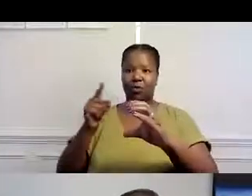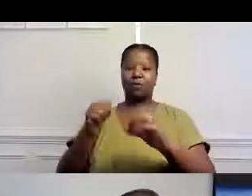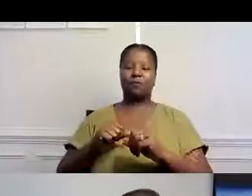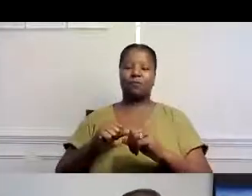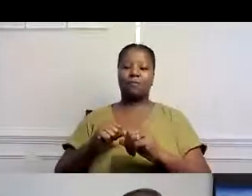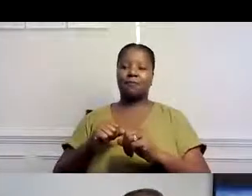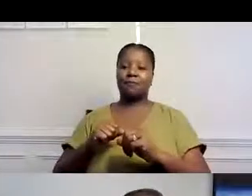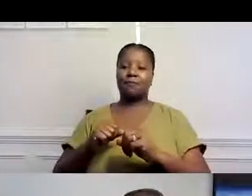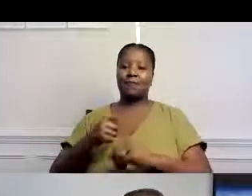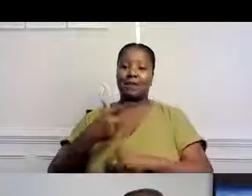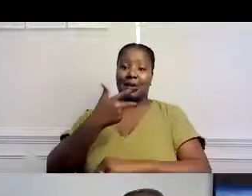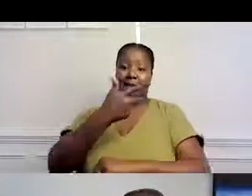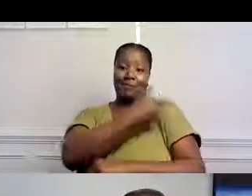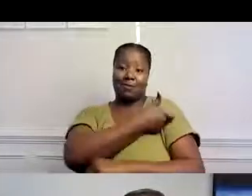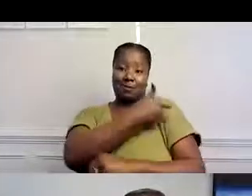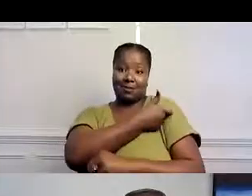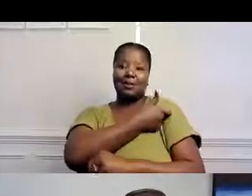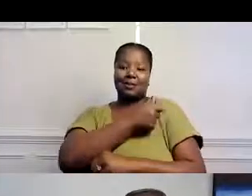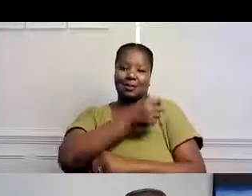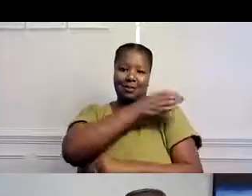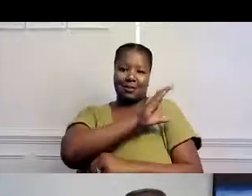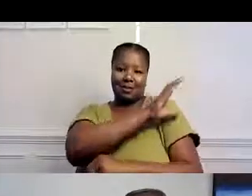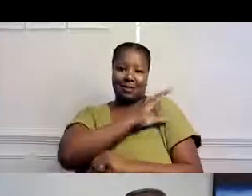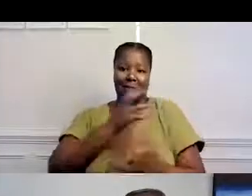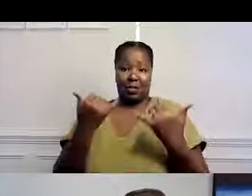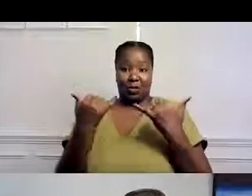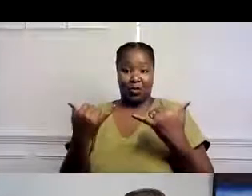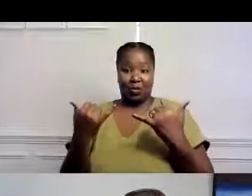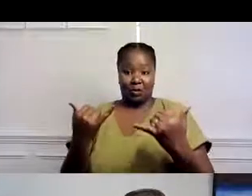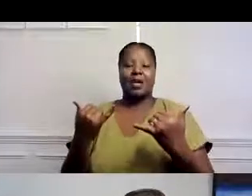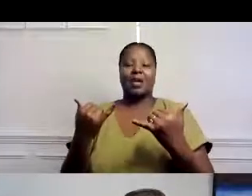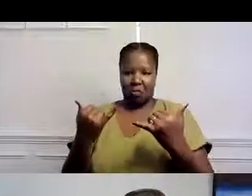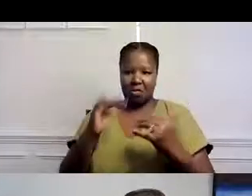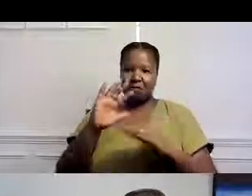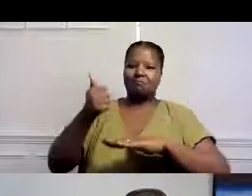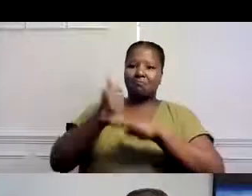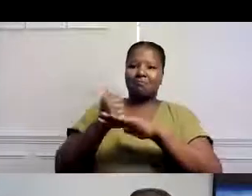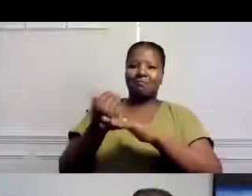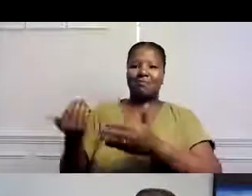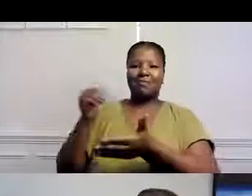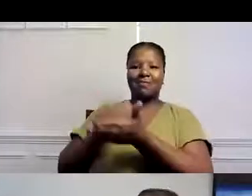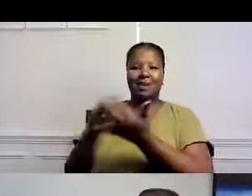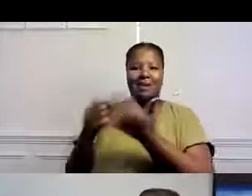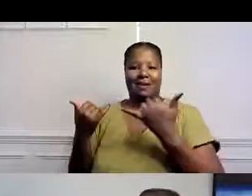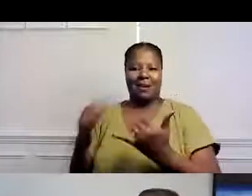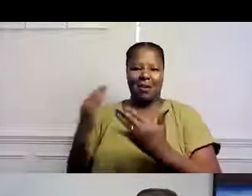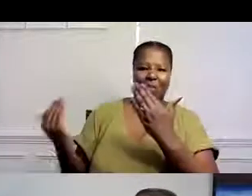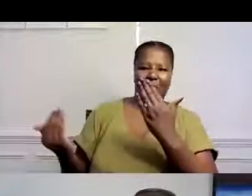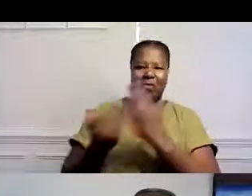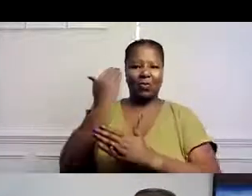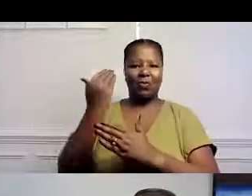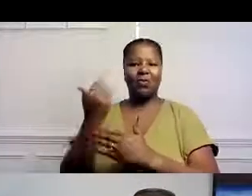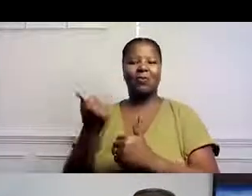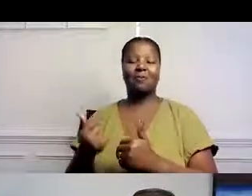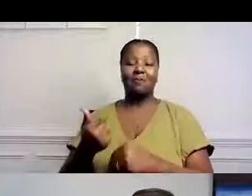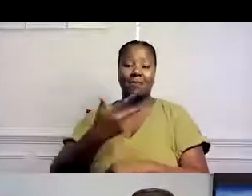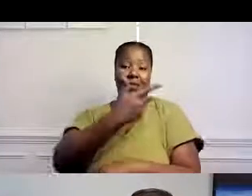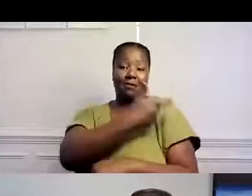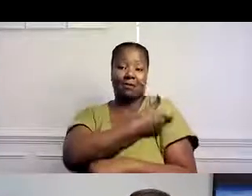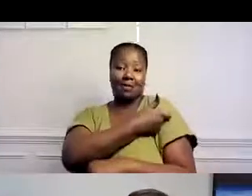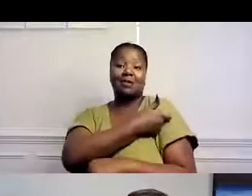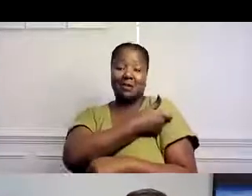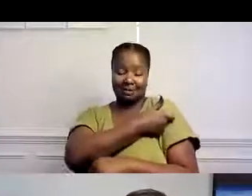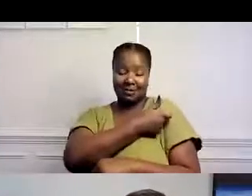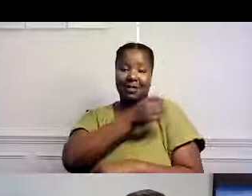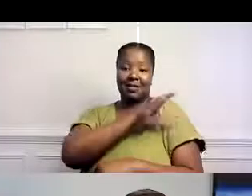clínicas. También hicimos, organizamos clínicas de vacuna. De hecho, Terry está ahí el día de hoy y hasta el día